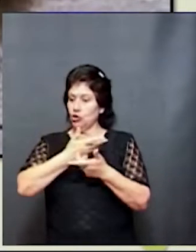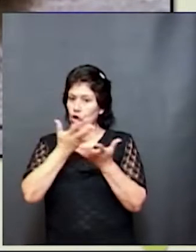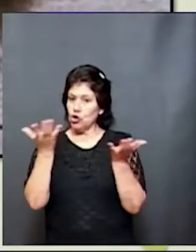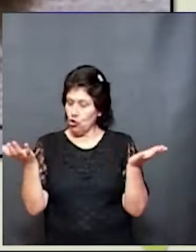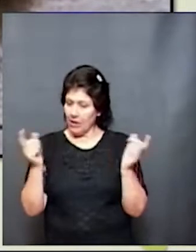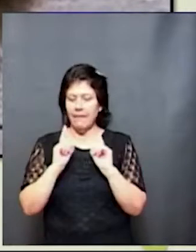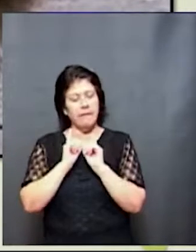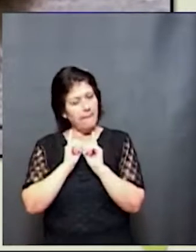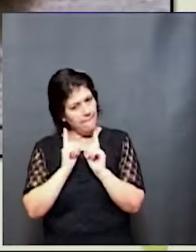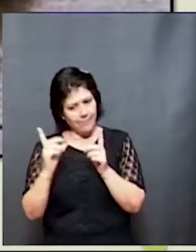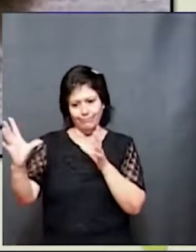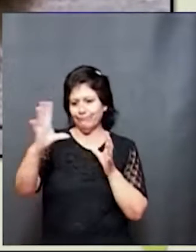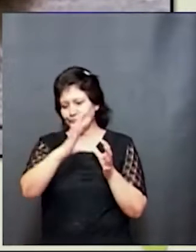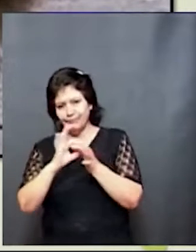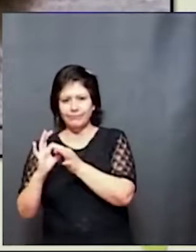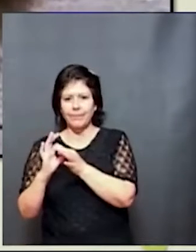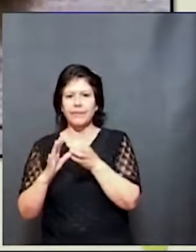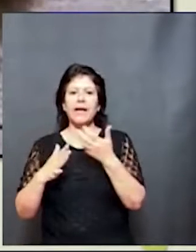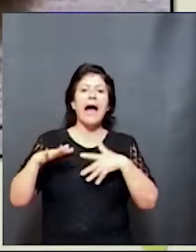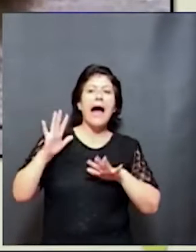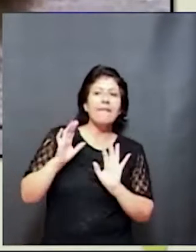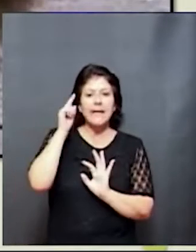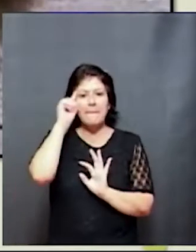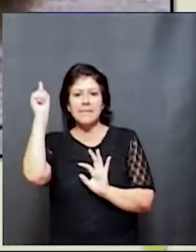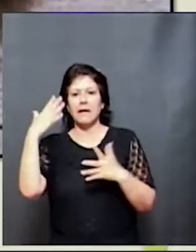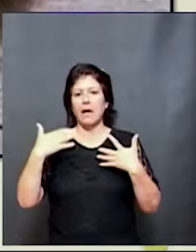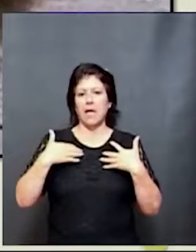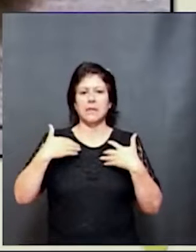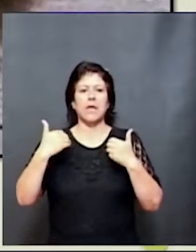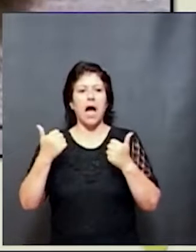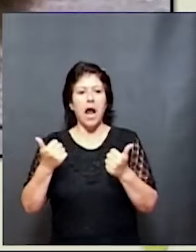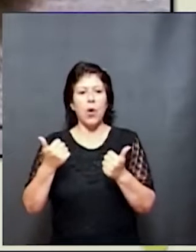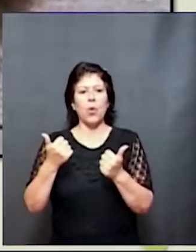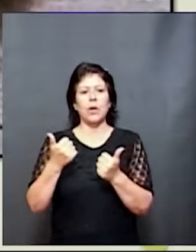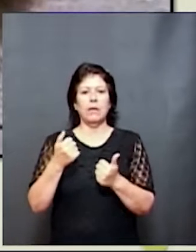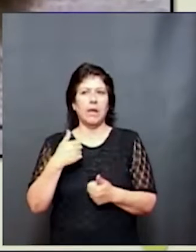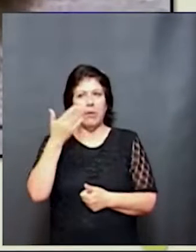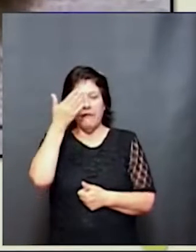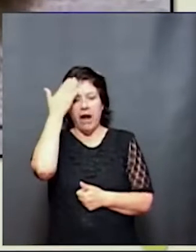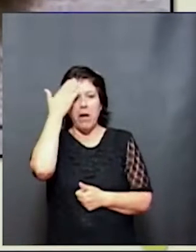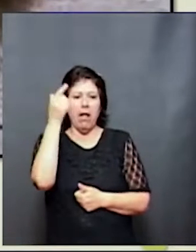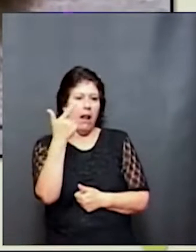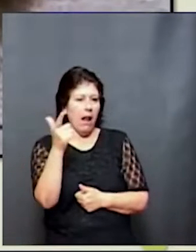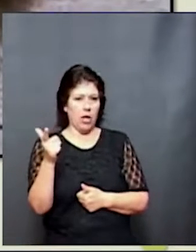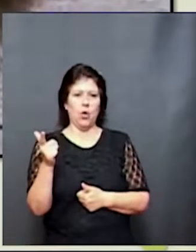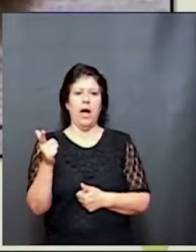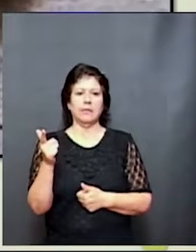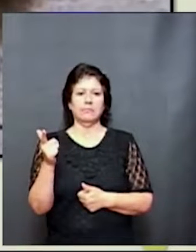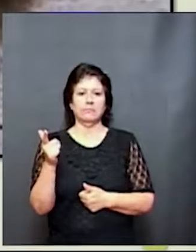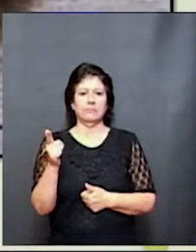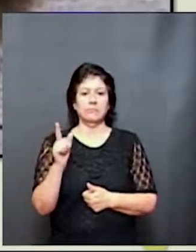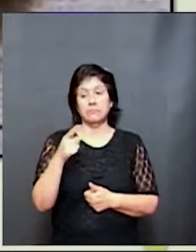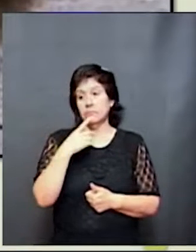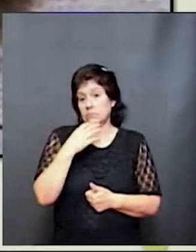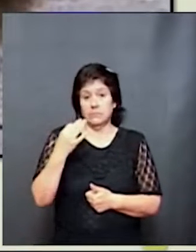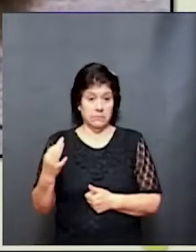es donde en realidad uno a veces piensa que el estado de salud es no tener una enfermedad o una afección física y en realidad